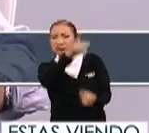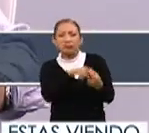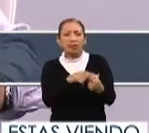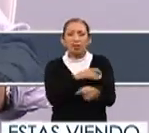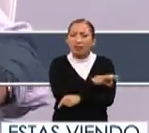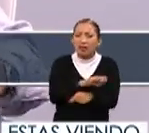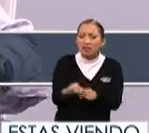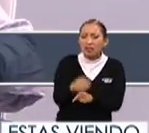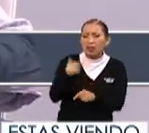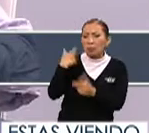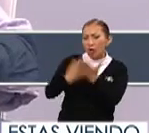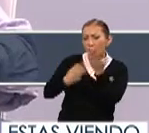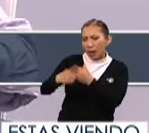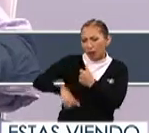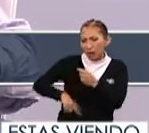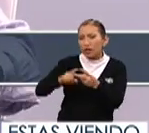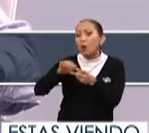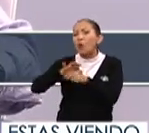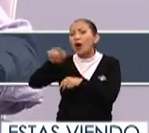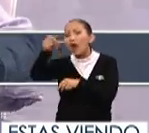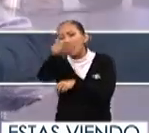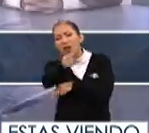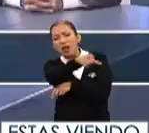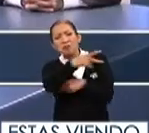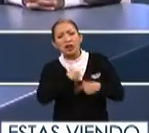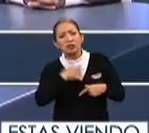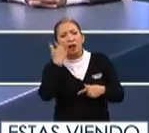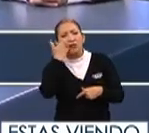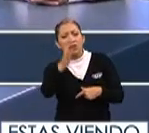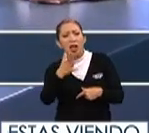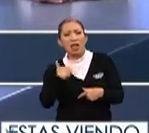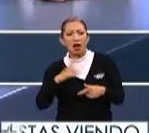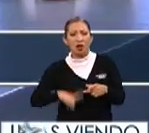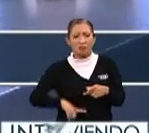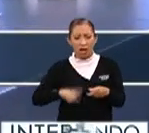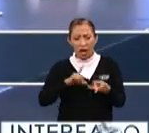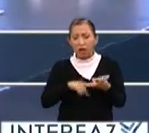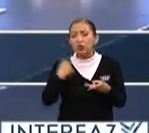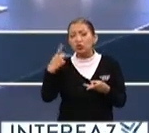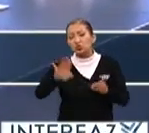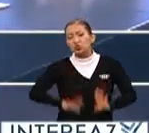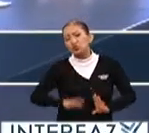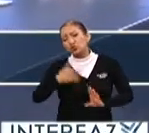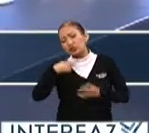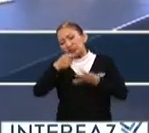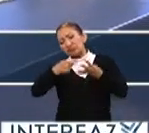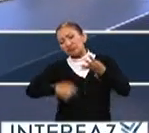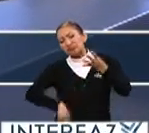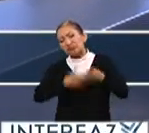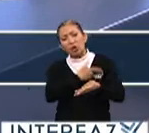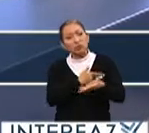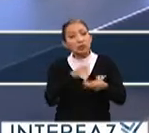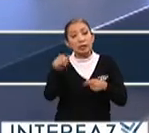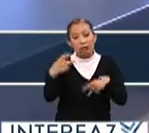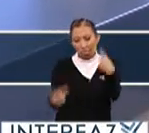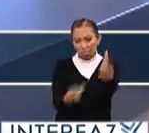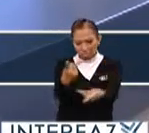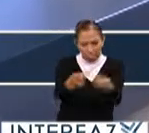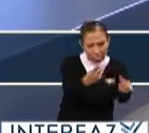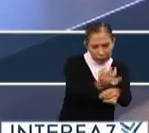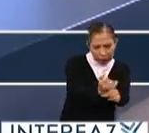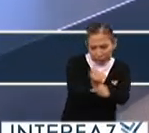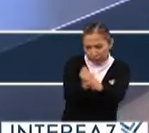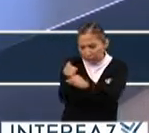sobre el diseño de políticas públicas, sobre qué tipo de personas quieren que los gobiernen, cuáles son las cualidades, y estamos haciendo una encuesta y